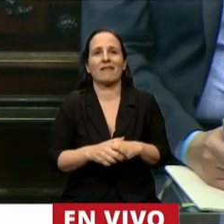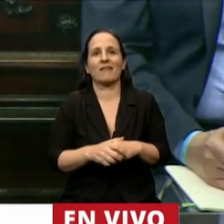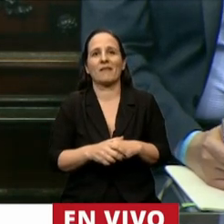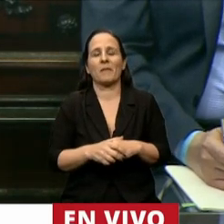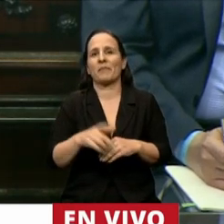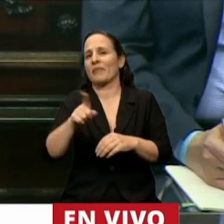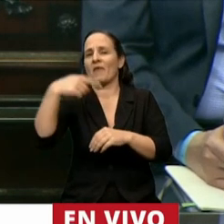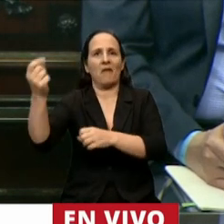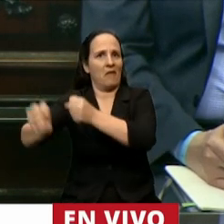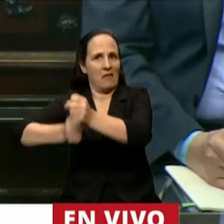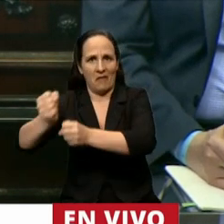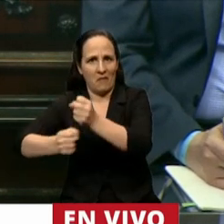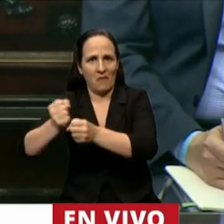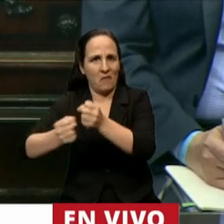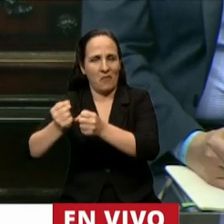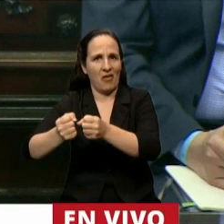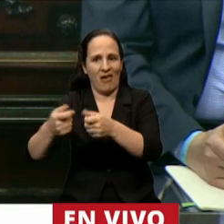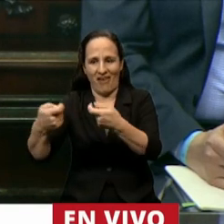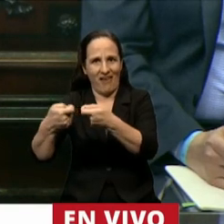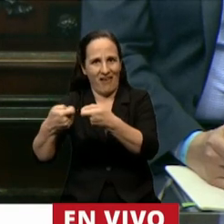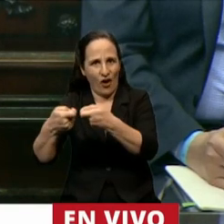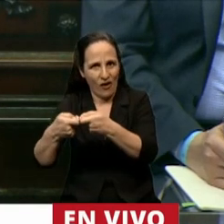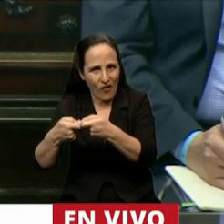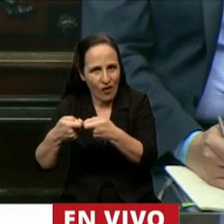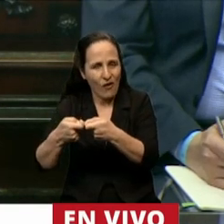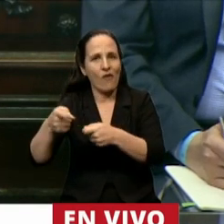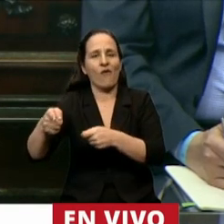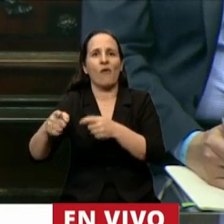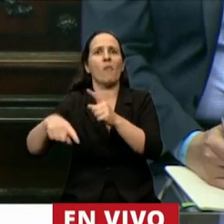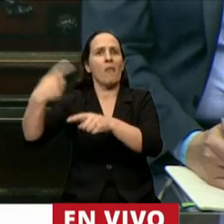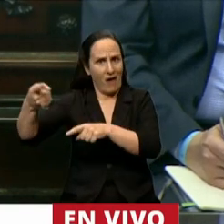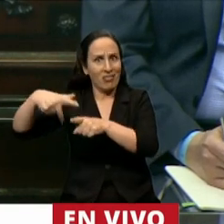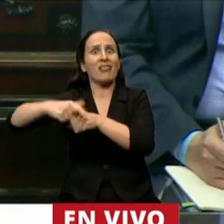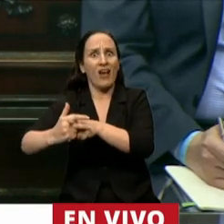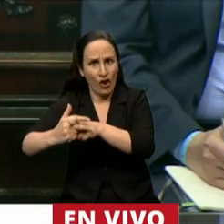industria del caucho industria tecnológica también.